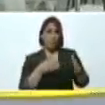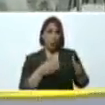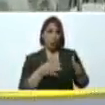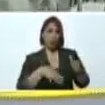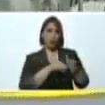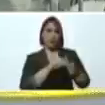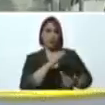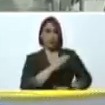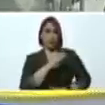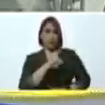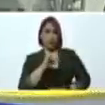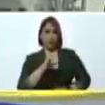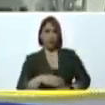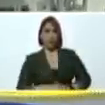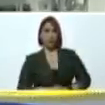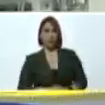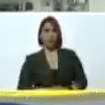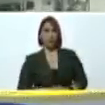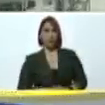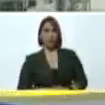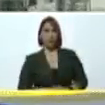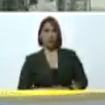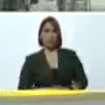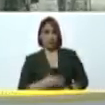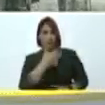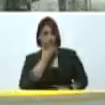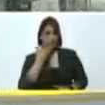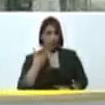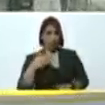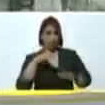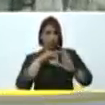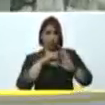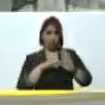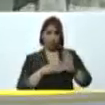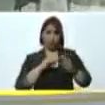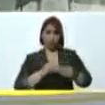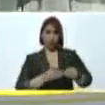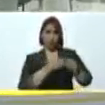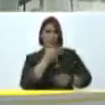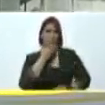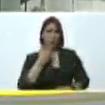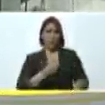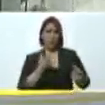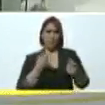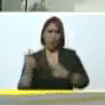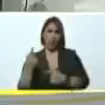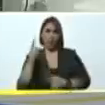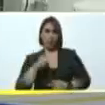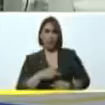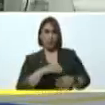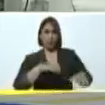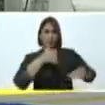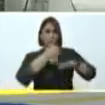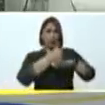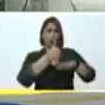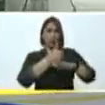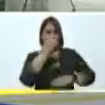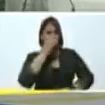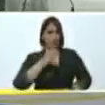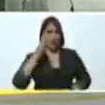nuevamente el CDI de Chuao en mejores condiciones con mejor dotación y con mayor capacidad